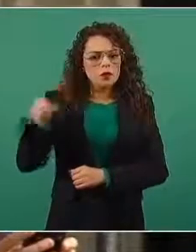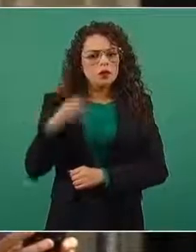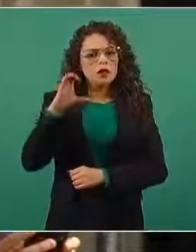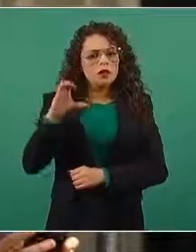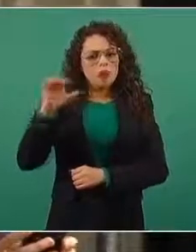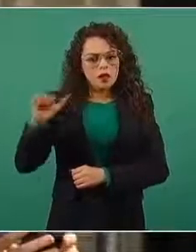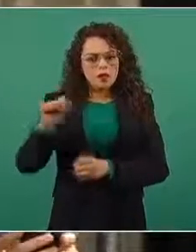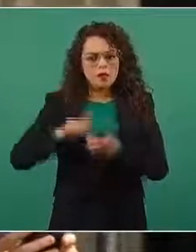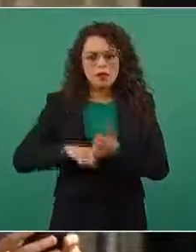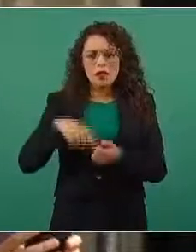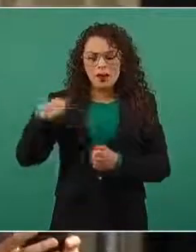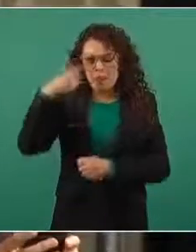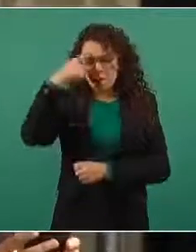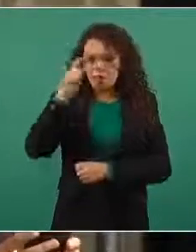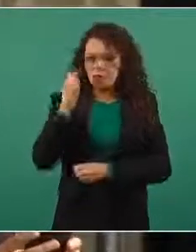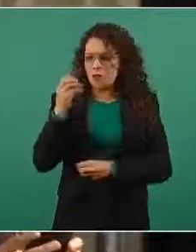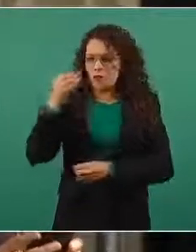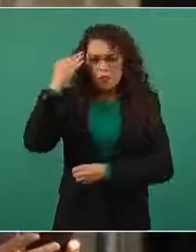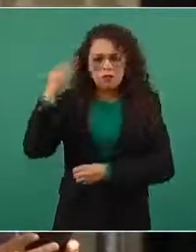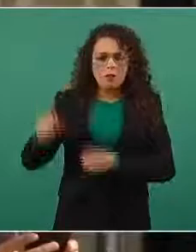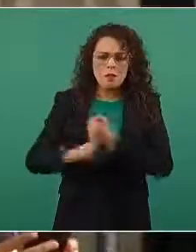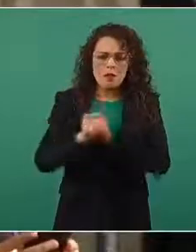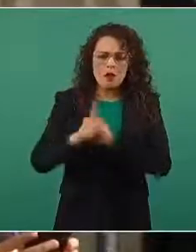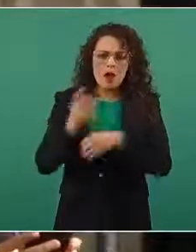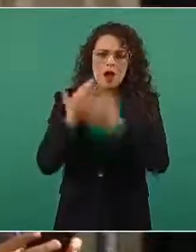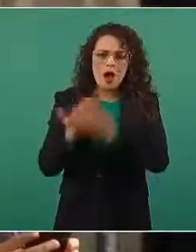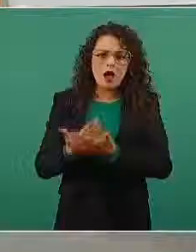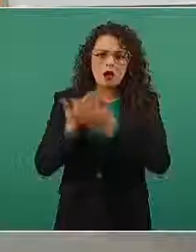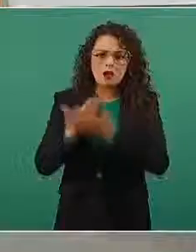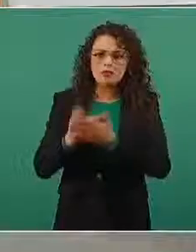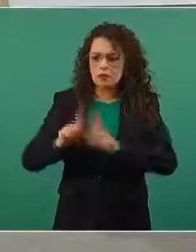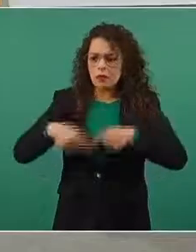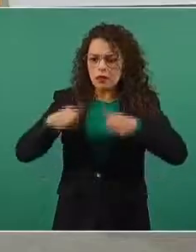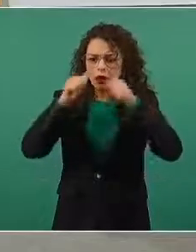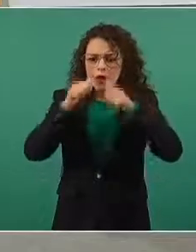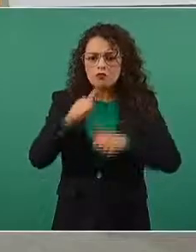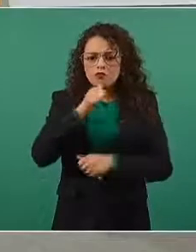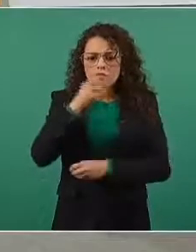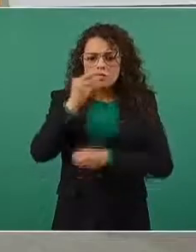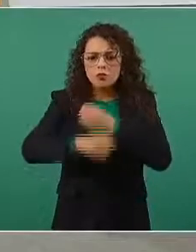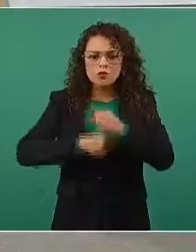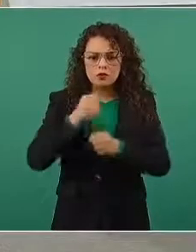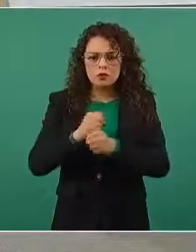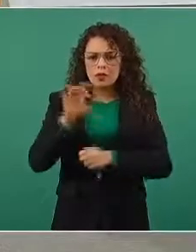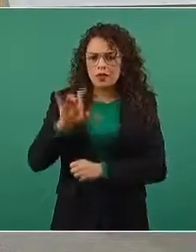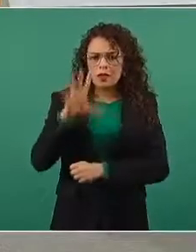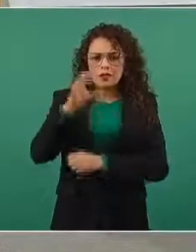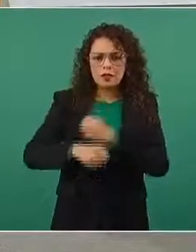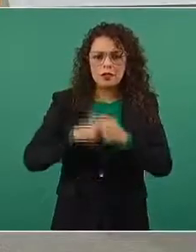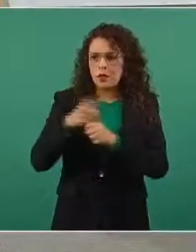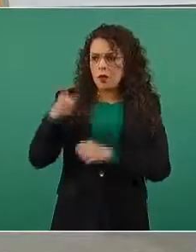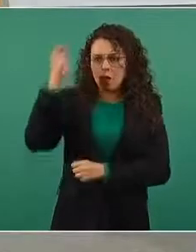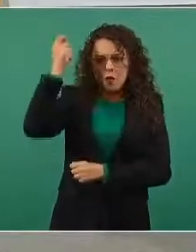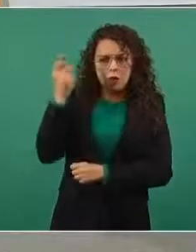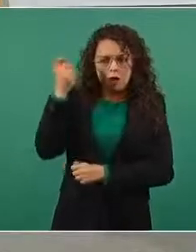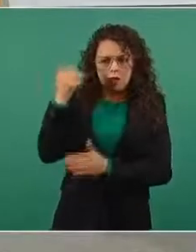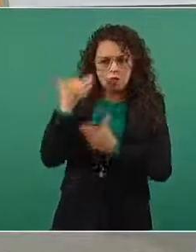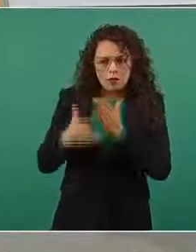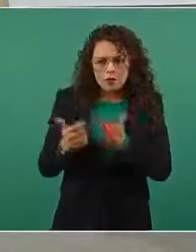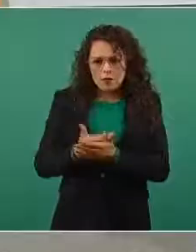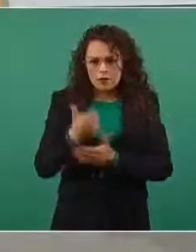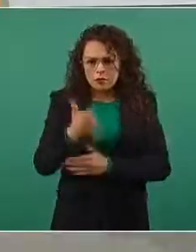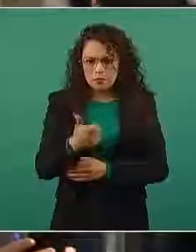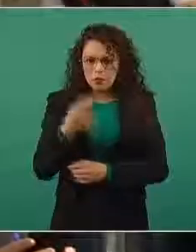sin resolver, despojo del 50 por ciento del seguro de vida pagado durante 35 años por el jubilado. Usted